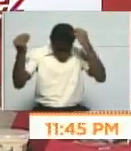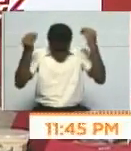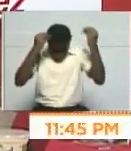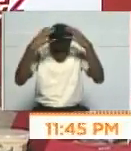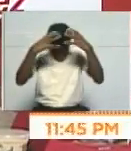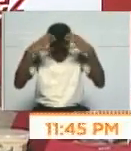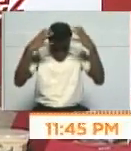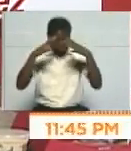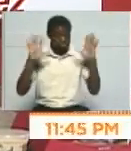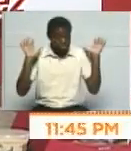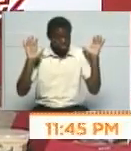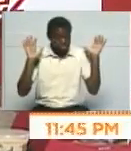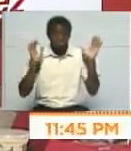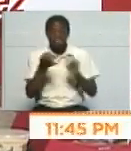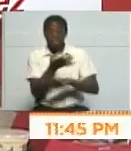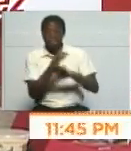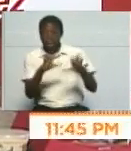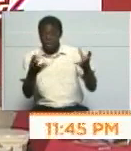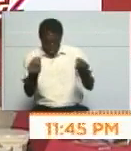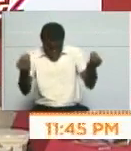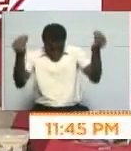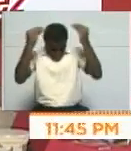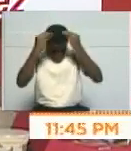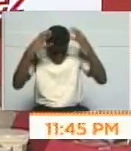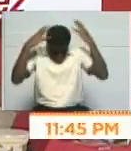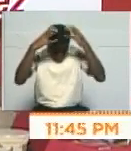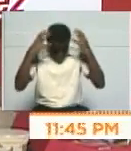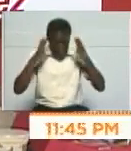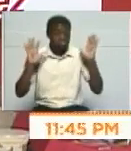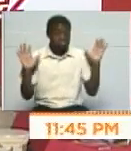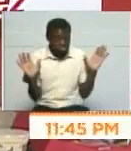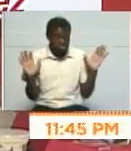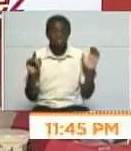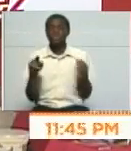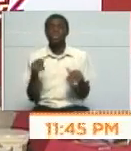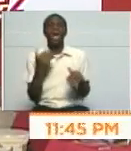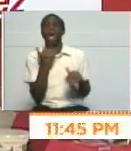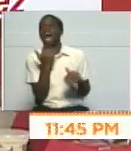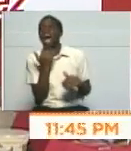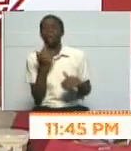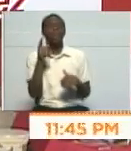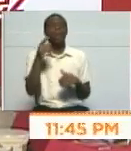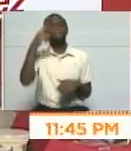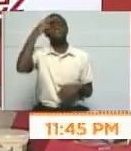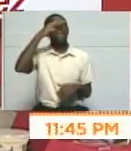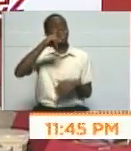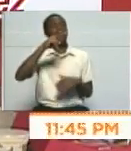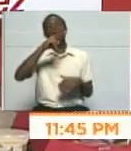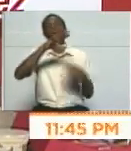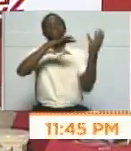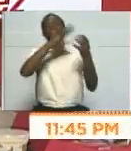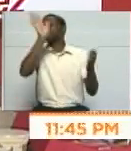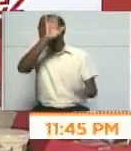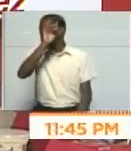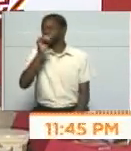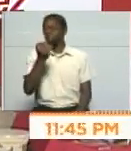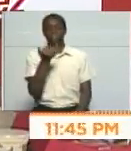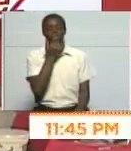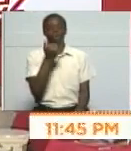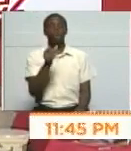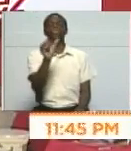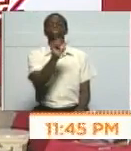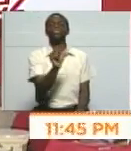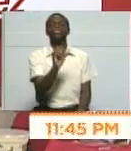Eso que lanzaron se lo meten aquí, pa. Entonces comenzaron a correr la bola de una masacre en México. En Verón, en Socopó. 30